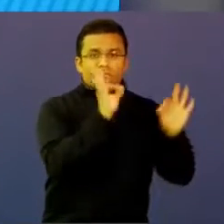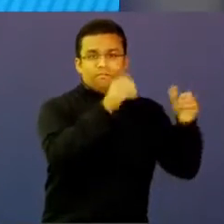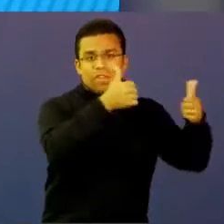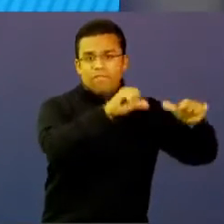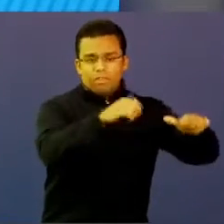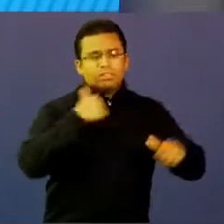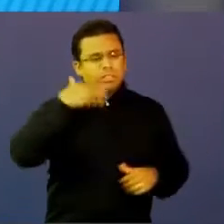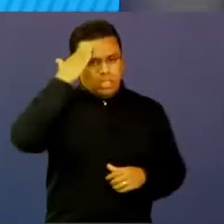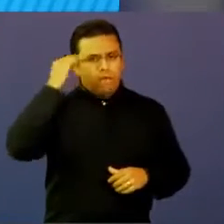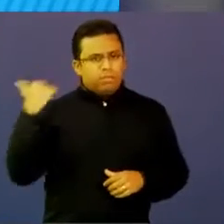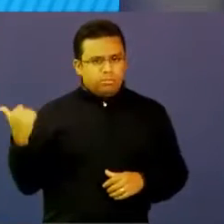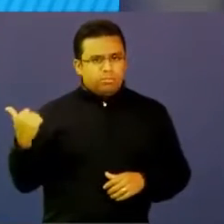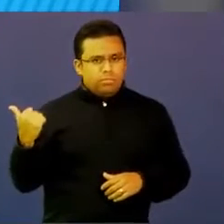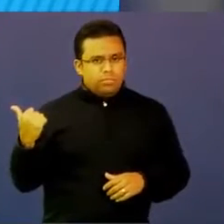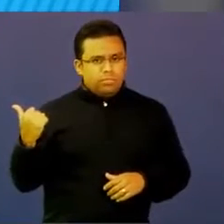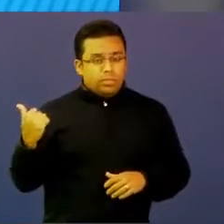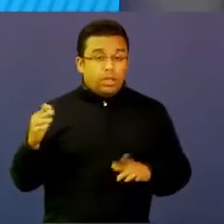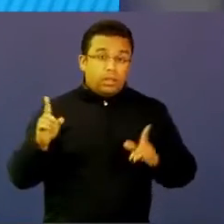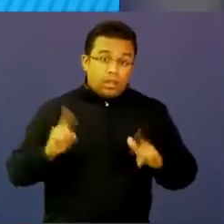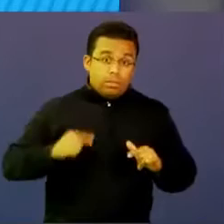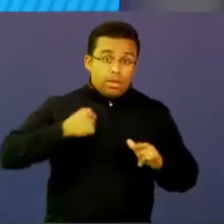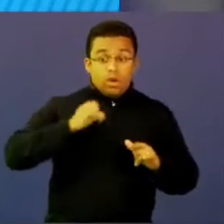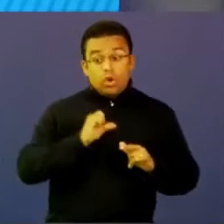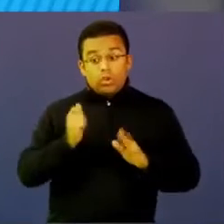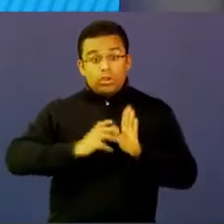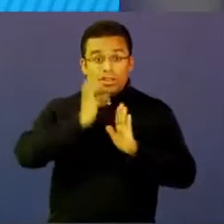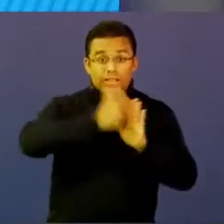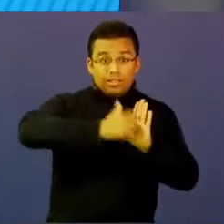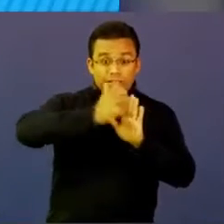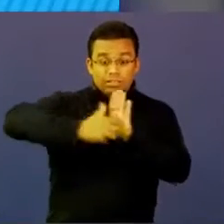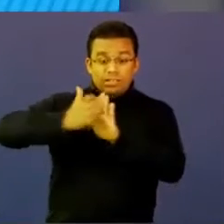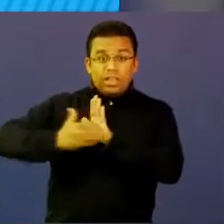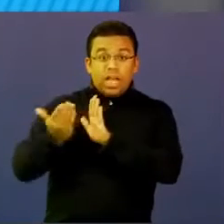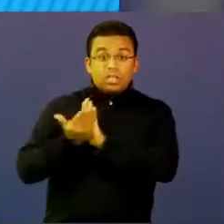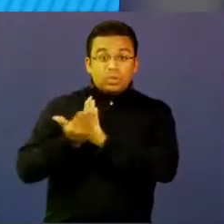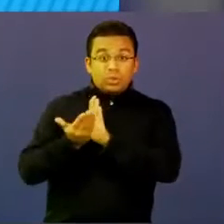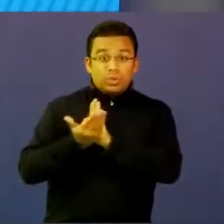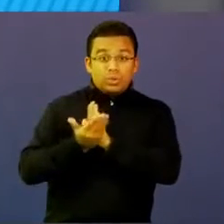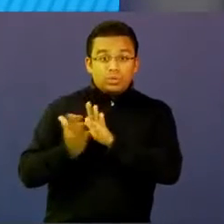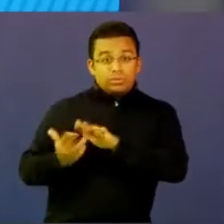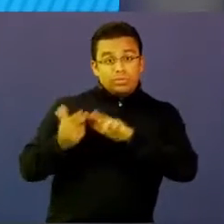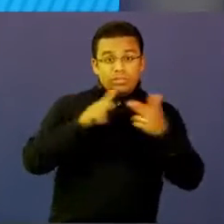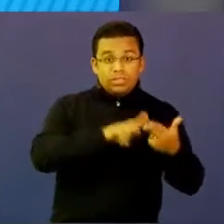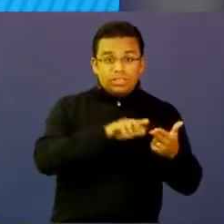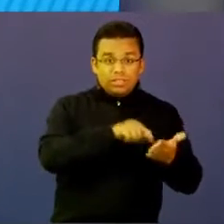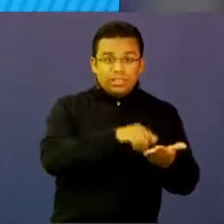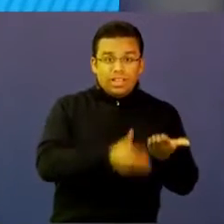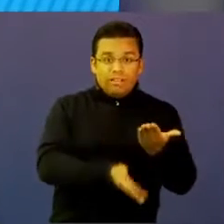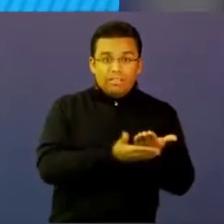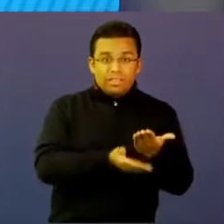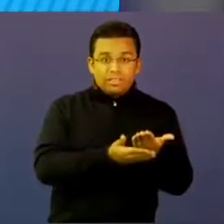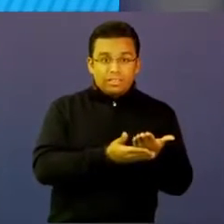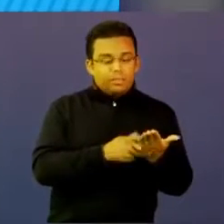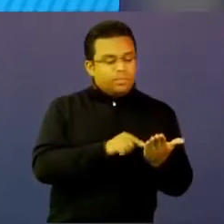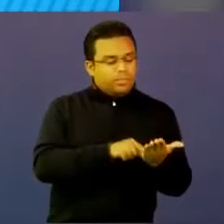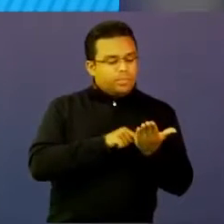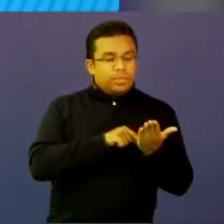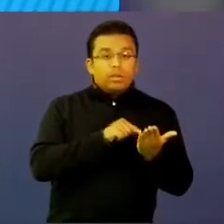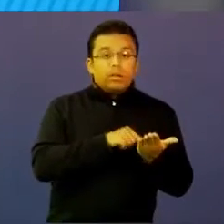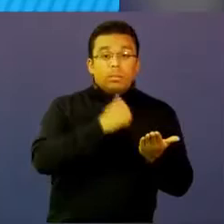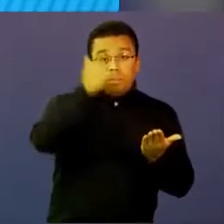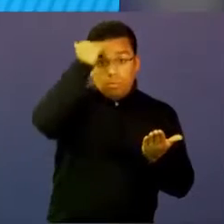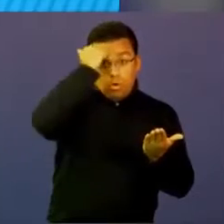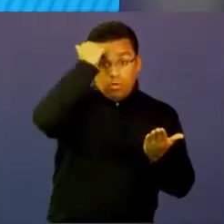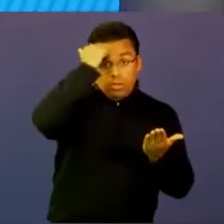Pero también ya están los estudios asociados que nos plantean la relación que hay entre un